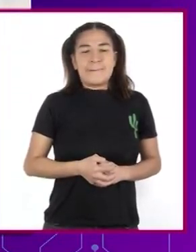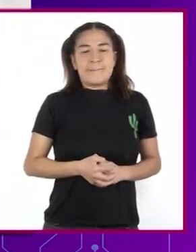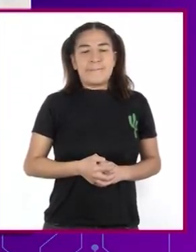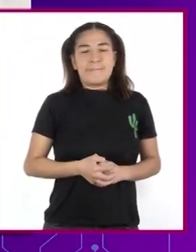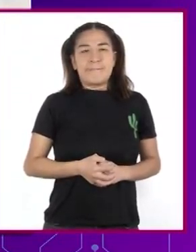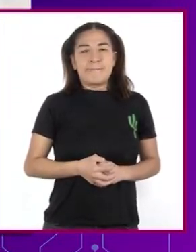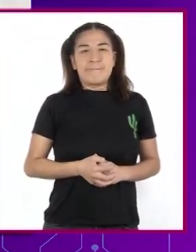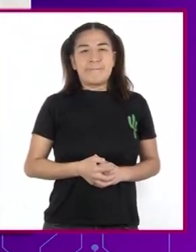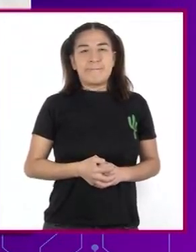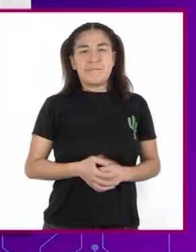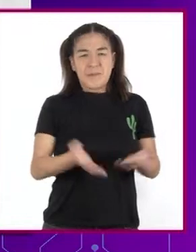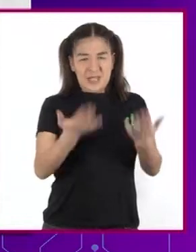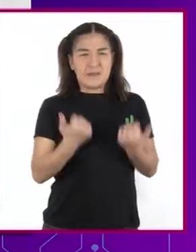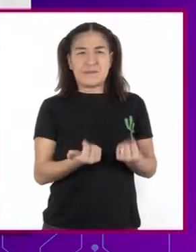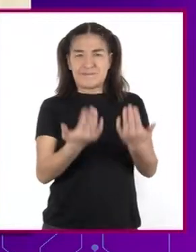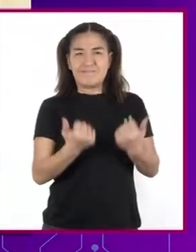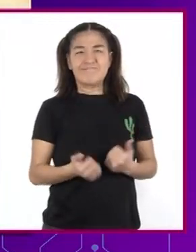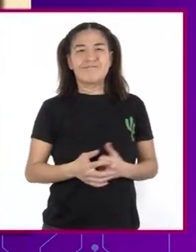Dámelo.